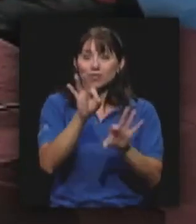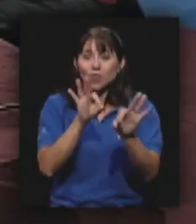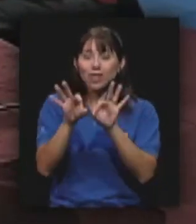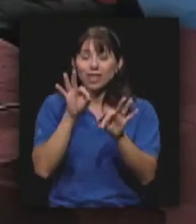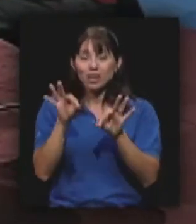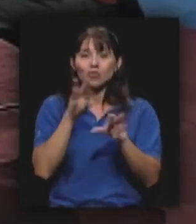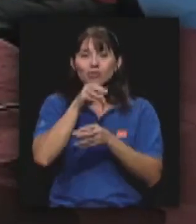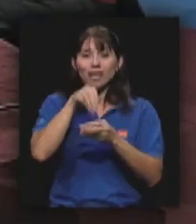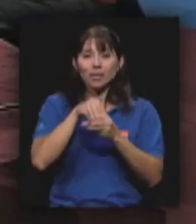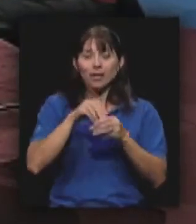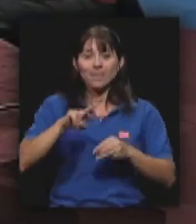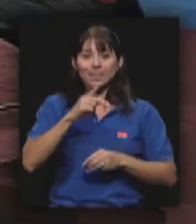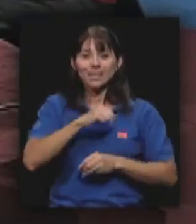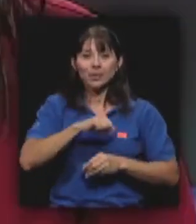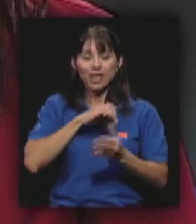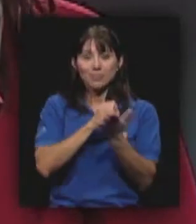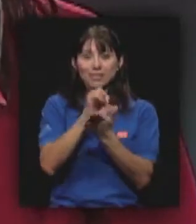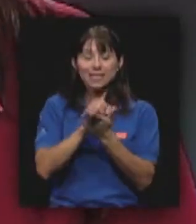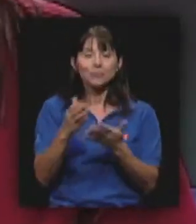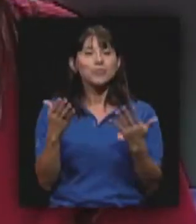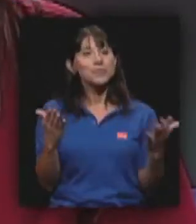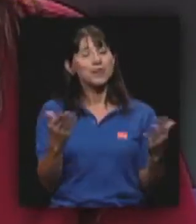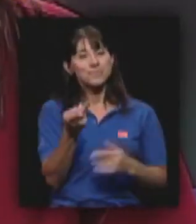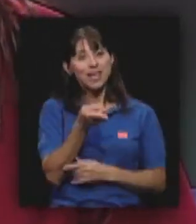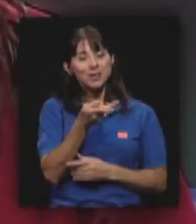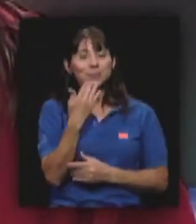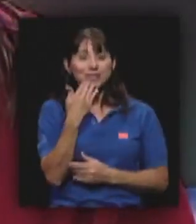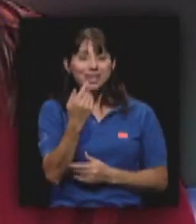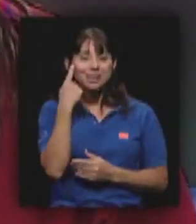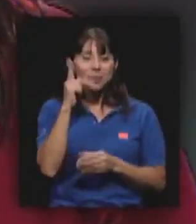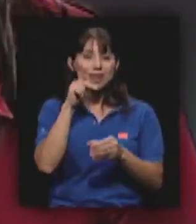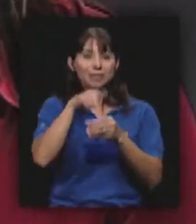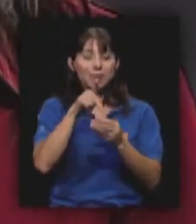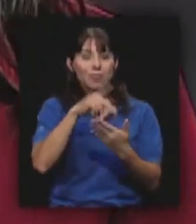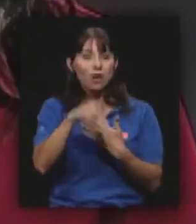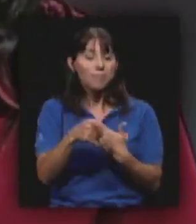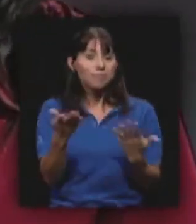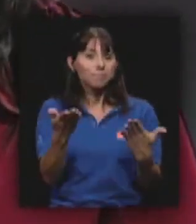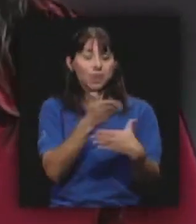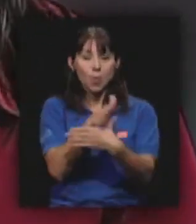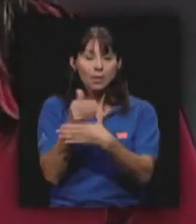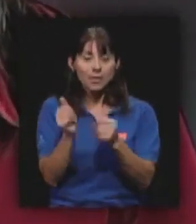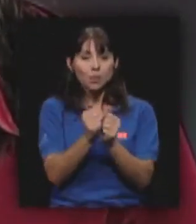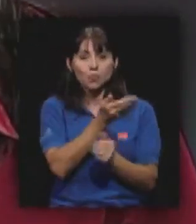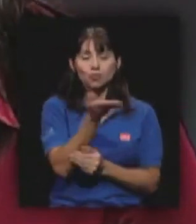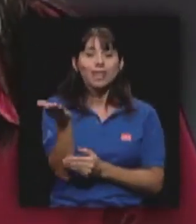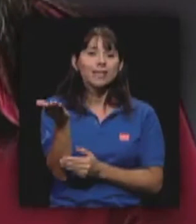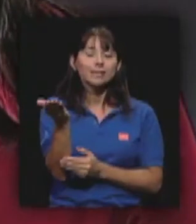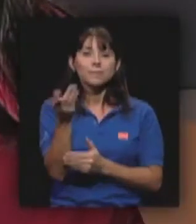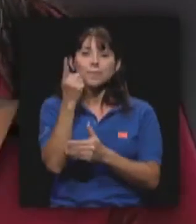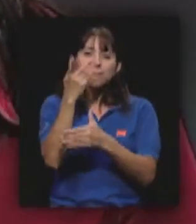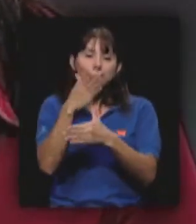dentro del marco de la vicerrectora de investigación. Bueno, a los dos, muchísimas gracias por haber participado en el programa, pues compartir con ustedes